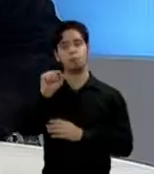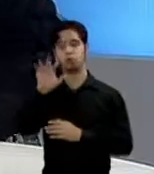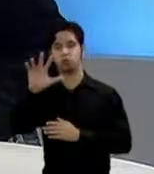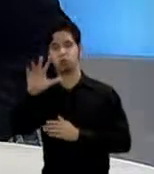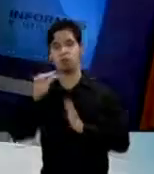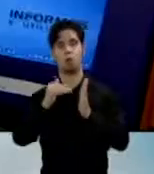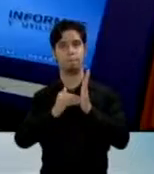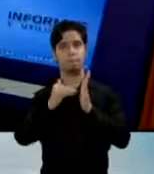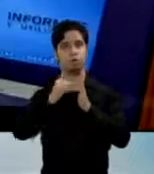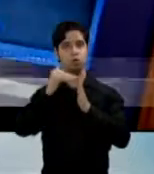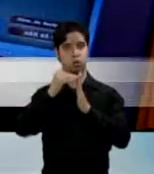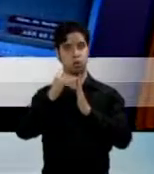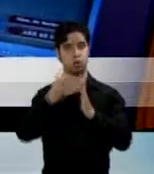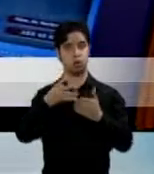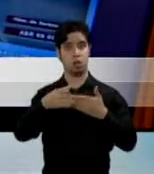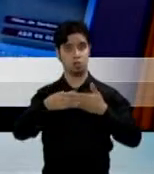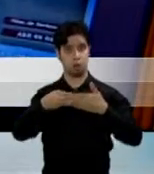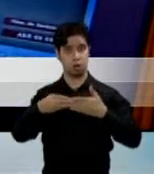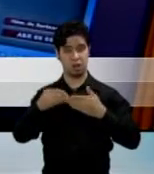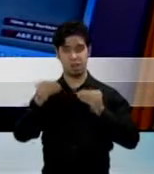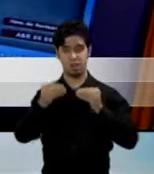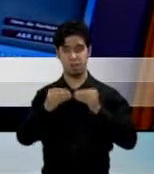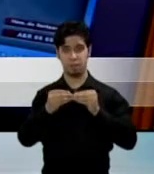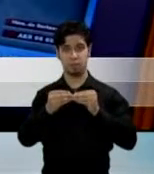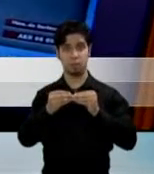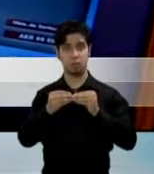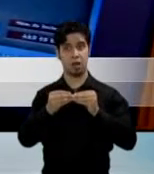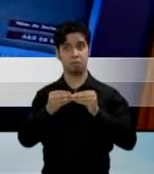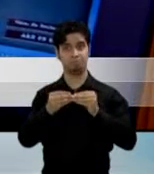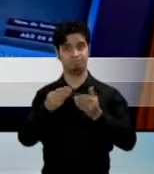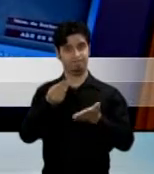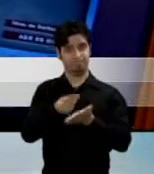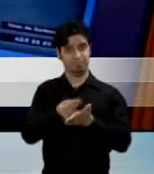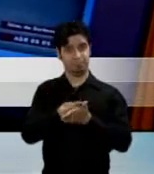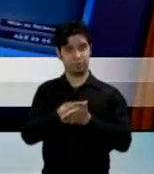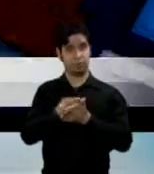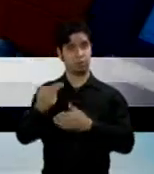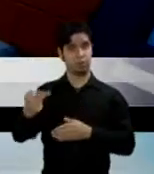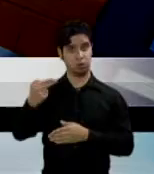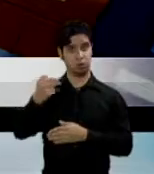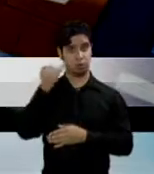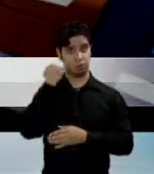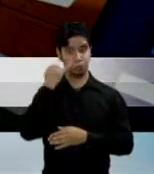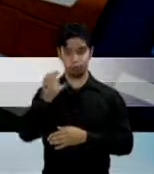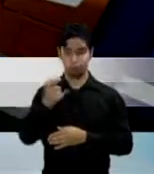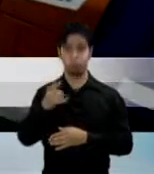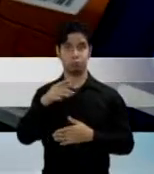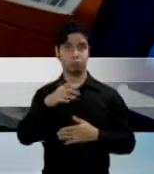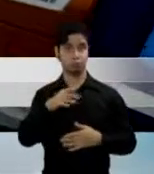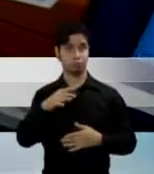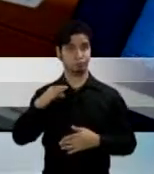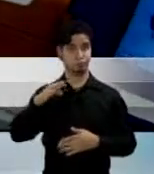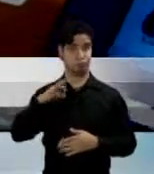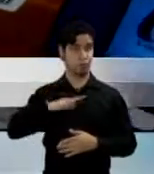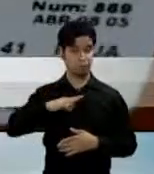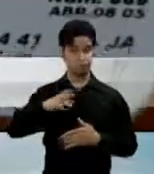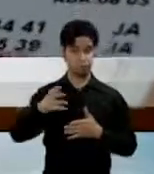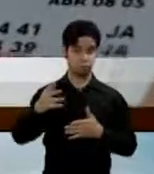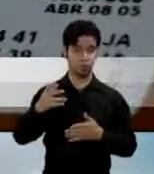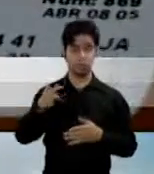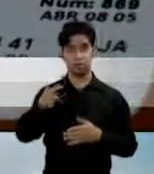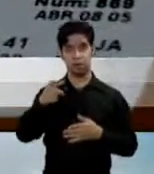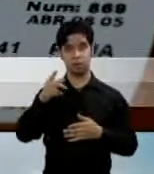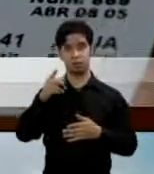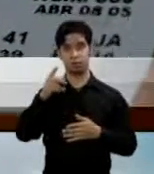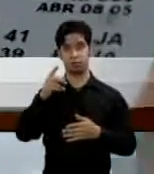millones de dólares, el más alto en la historia. Si usted resulta ser el agraciado y lograr acertar la combinación de